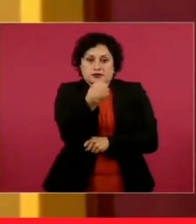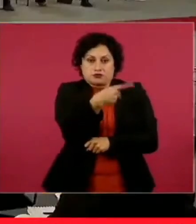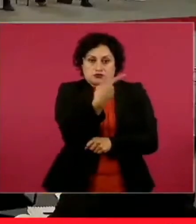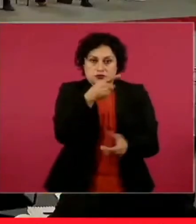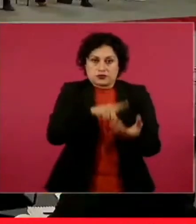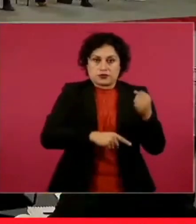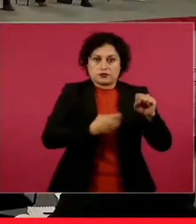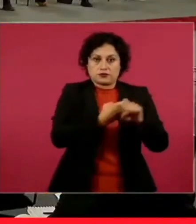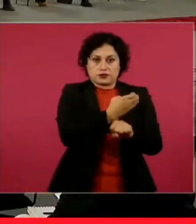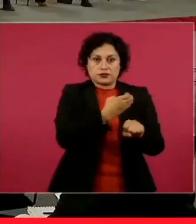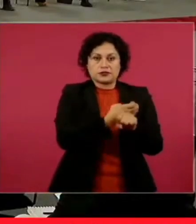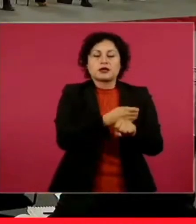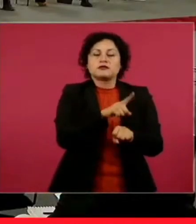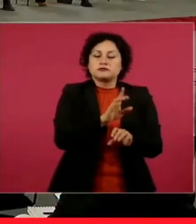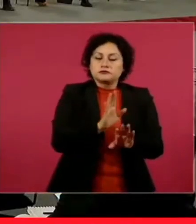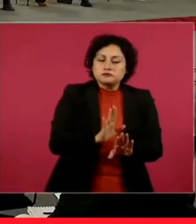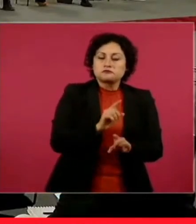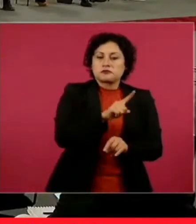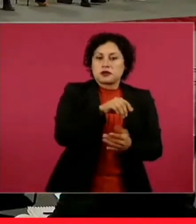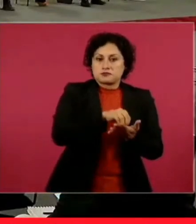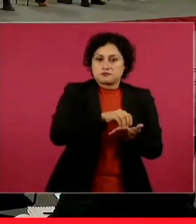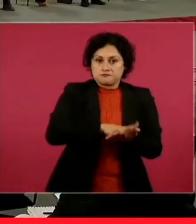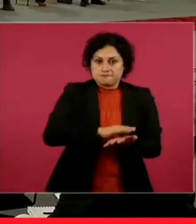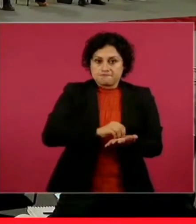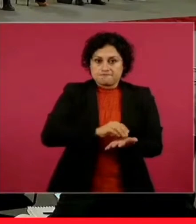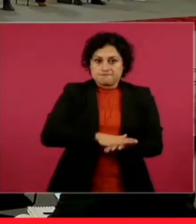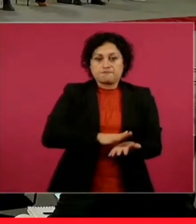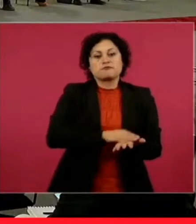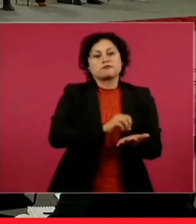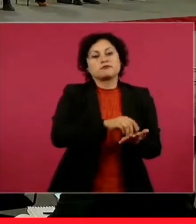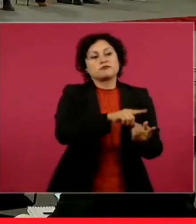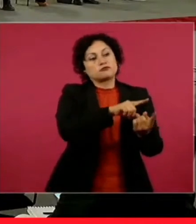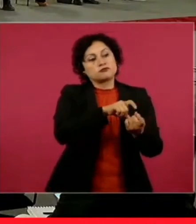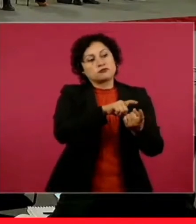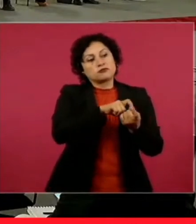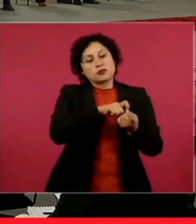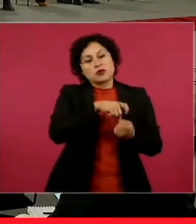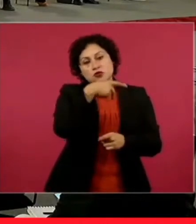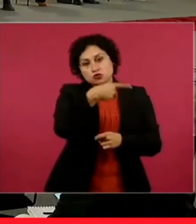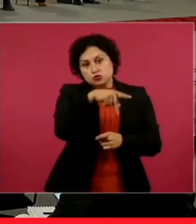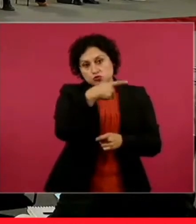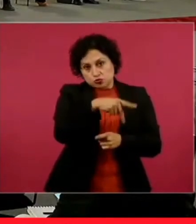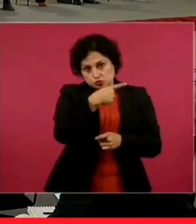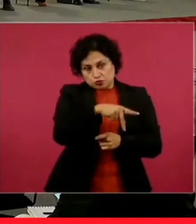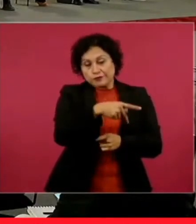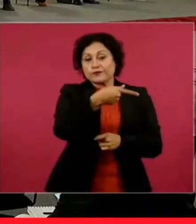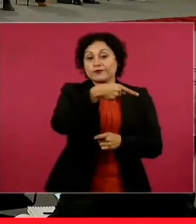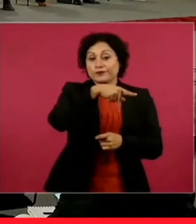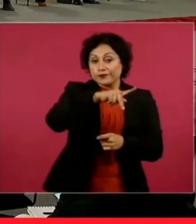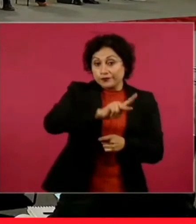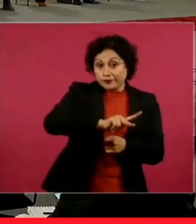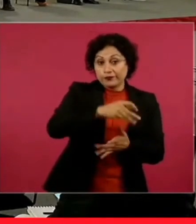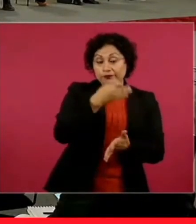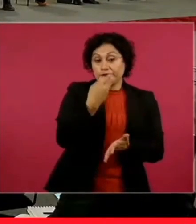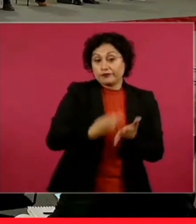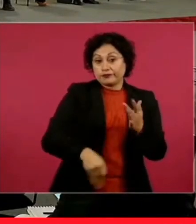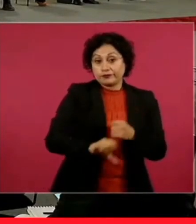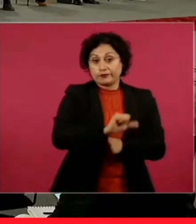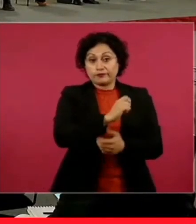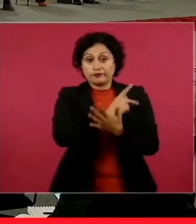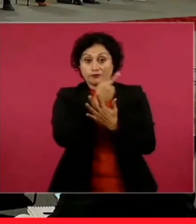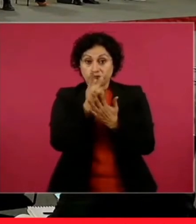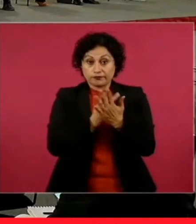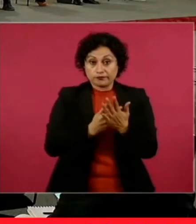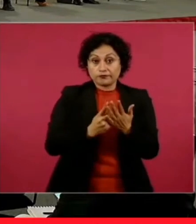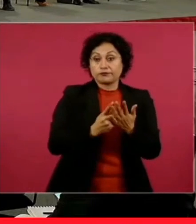iban generando una subcuenta de vivienda, pero realmente no hay un programa de financiamiento de vivienda como lo tiene el